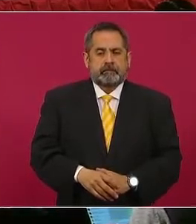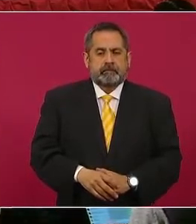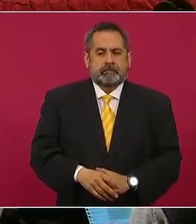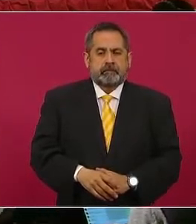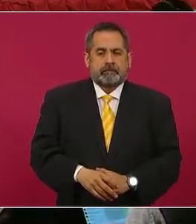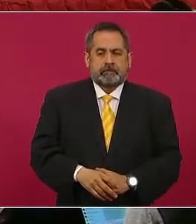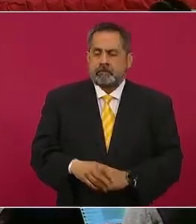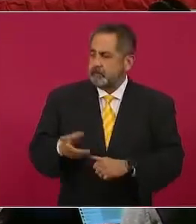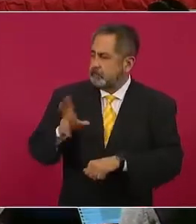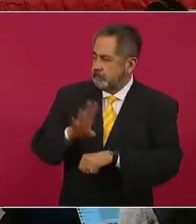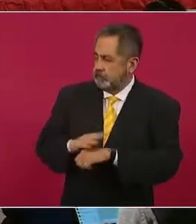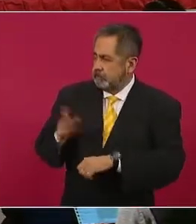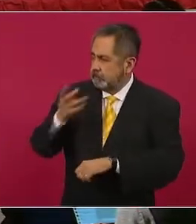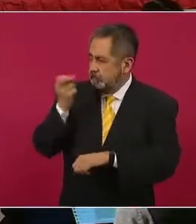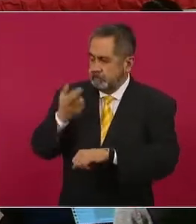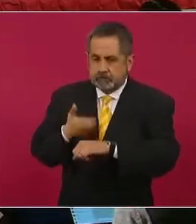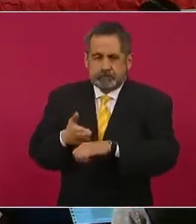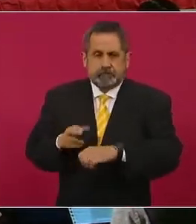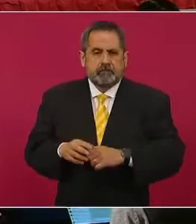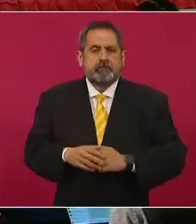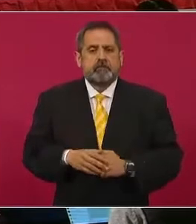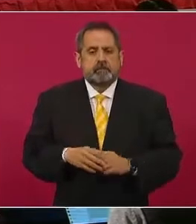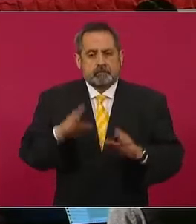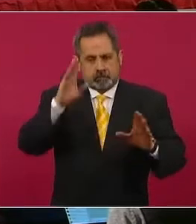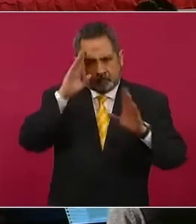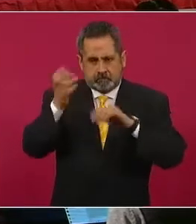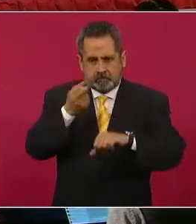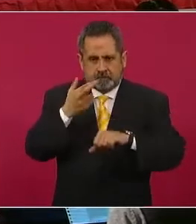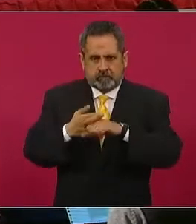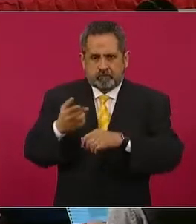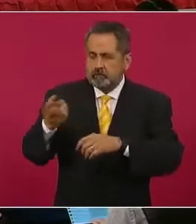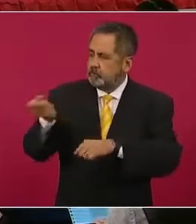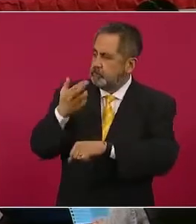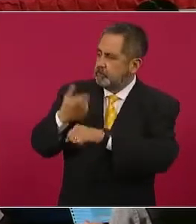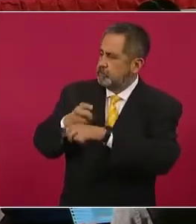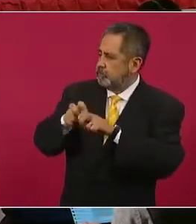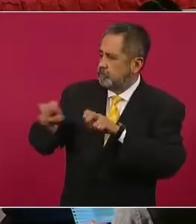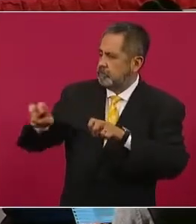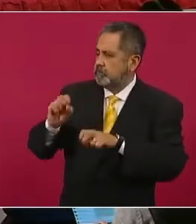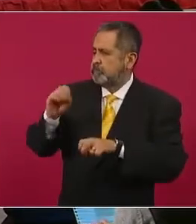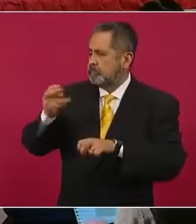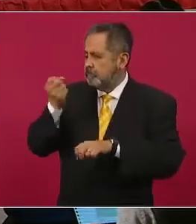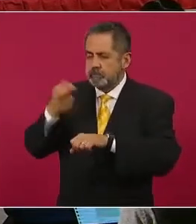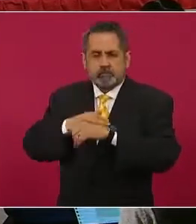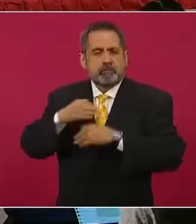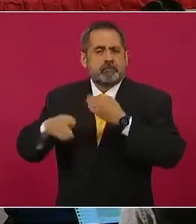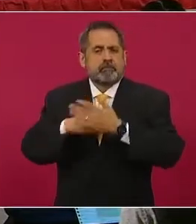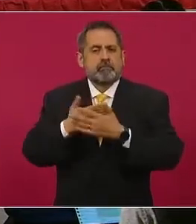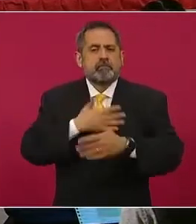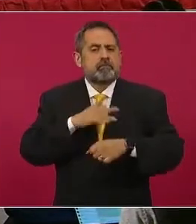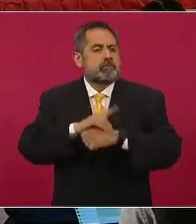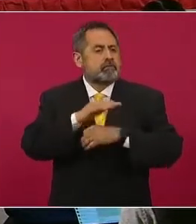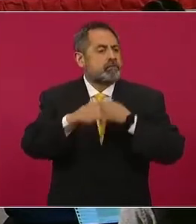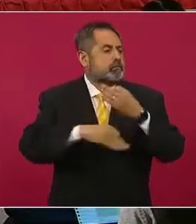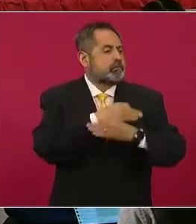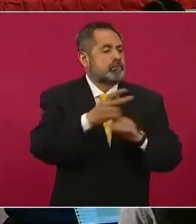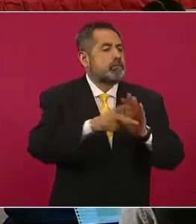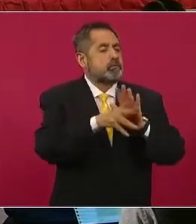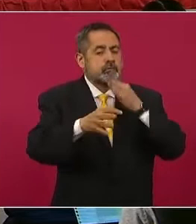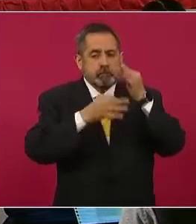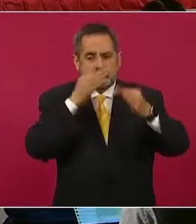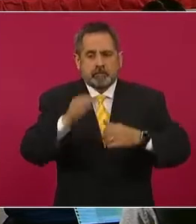Con su permiso, secretario. Saludo a la secretaria, a los secretarios y al subsecretario. Buenos días a todos los medios de comunicación.